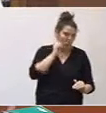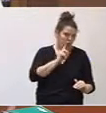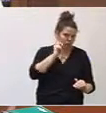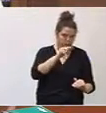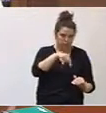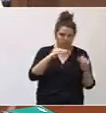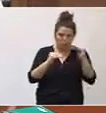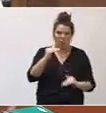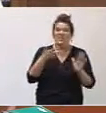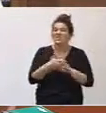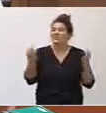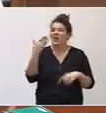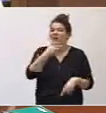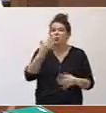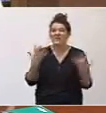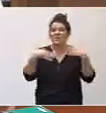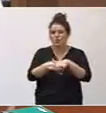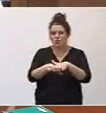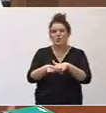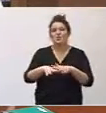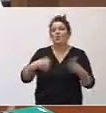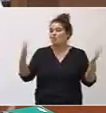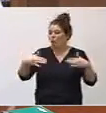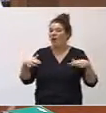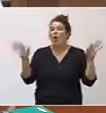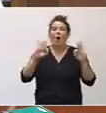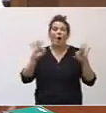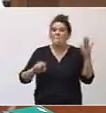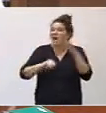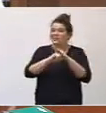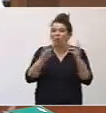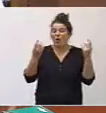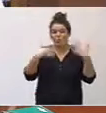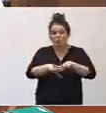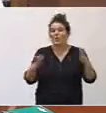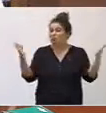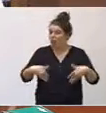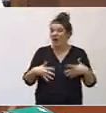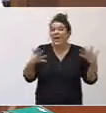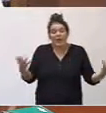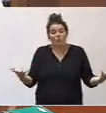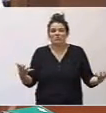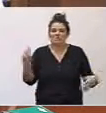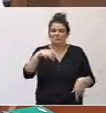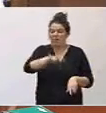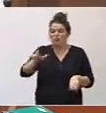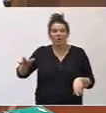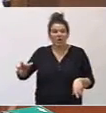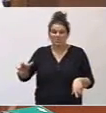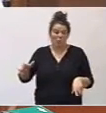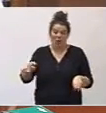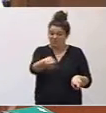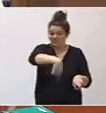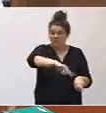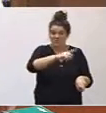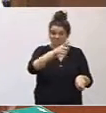son inclusivas, o al menos no son todo lo inclusivas que deberían serlo. Dejan fuera a un número de personas que irremediablemente